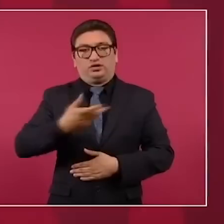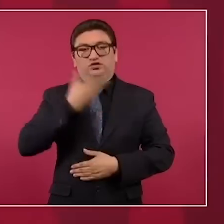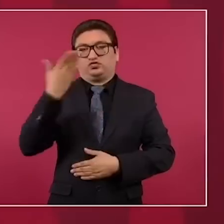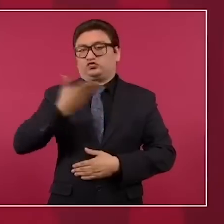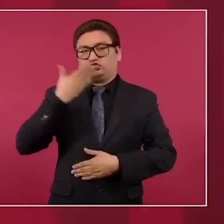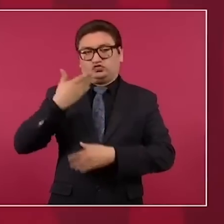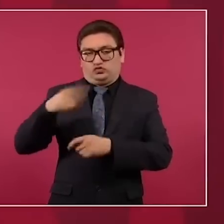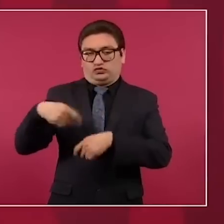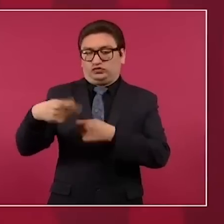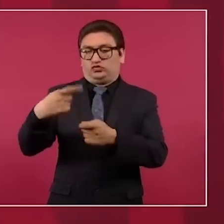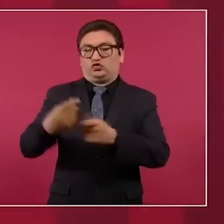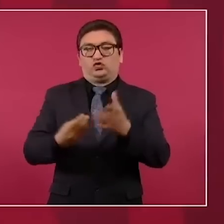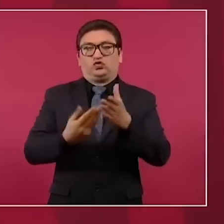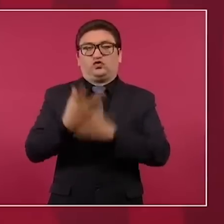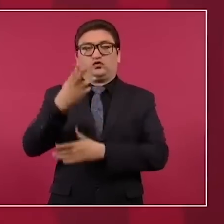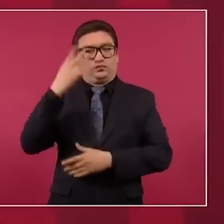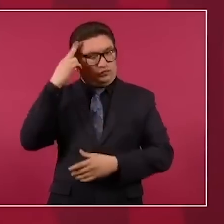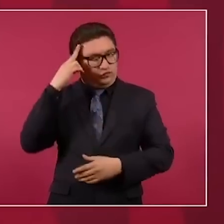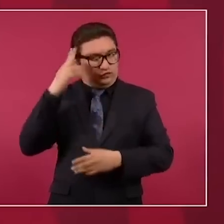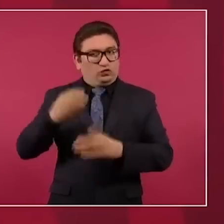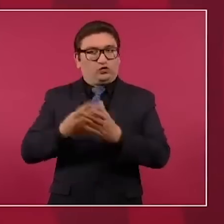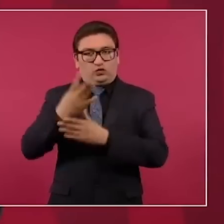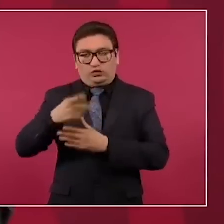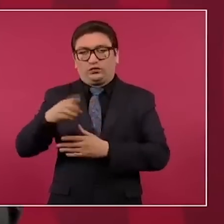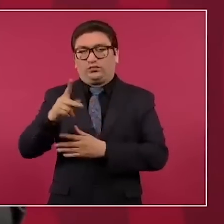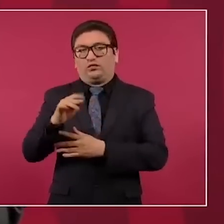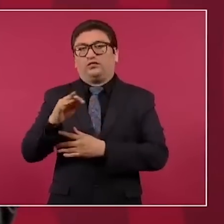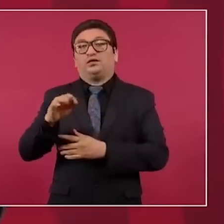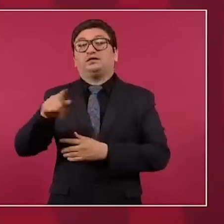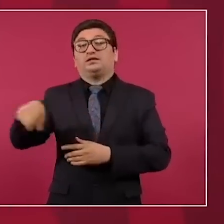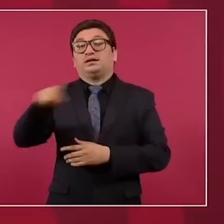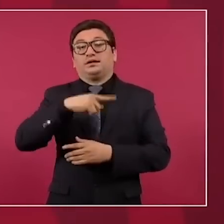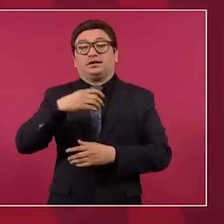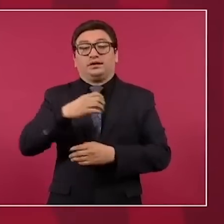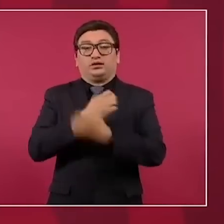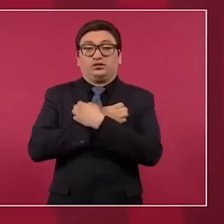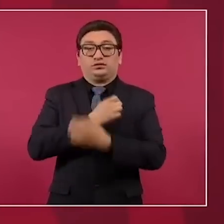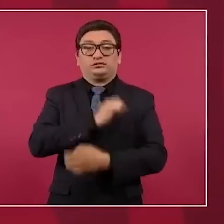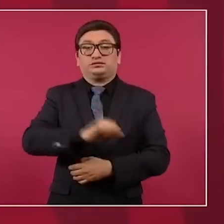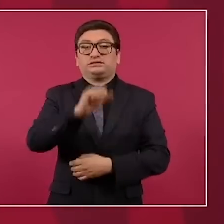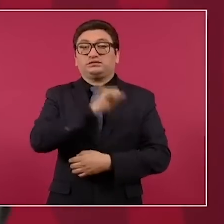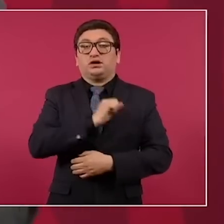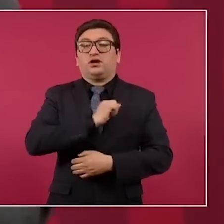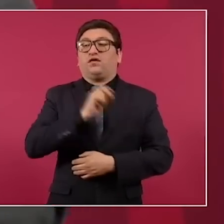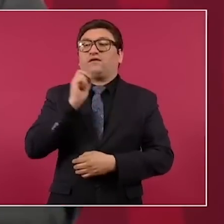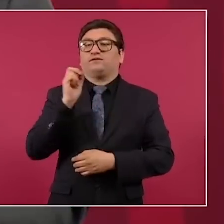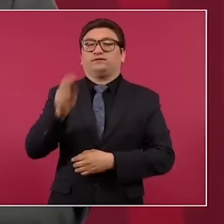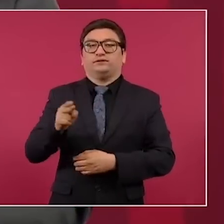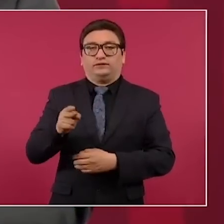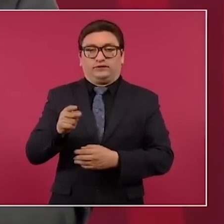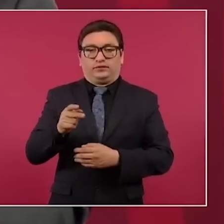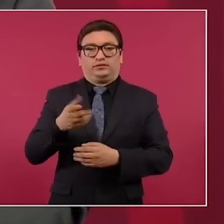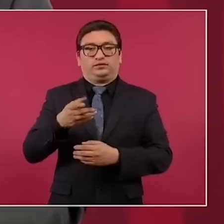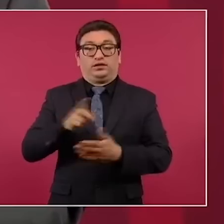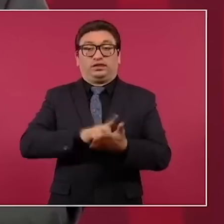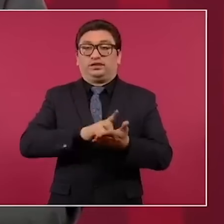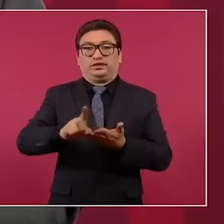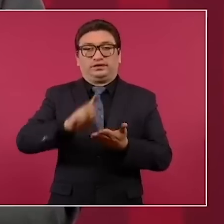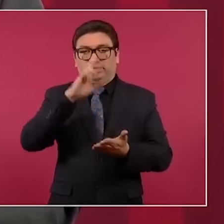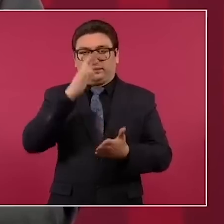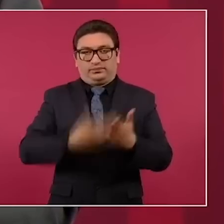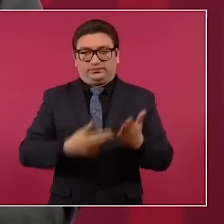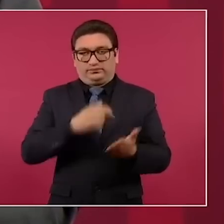neoliberal o neoporfirista, la educación y la salud son privilegios, no son derechos.